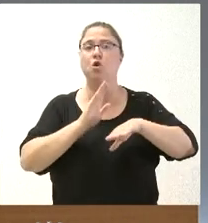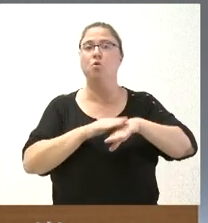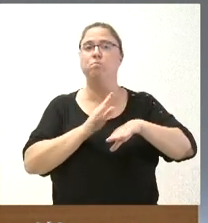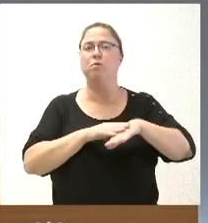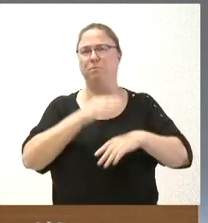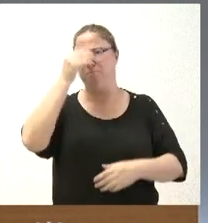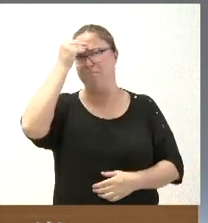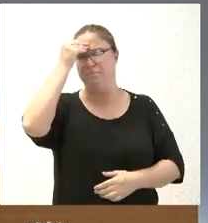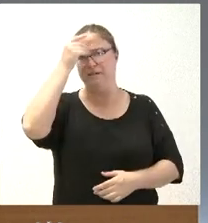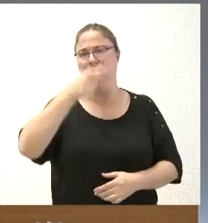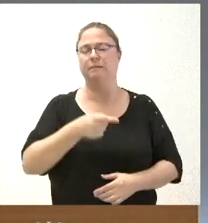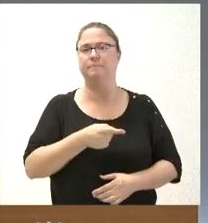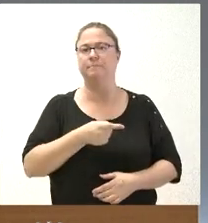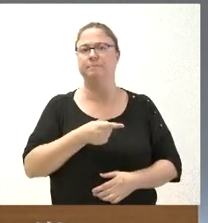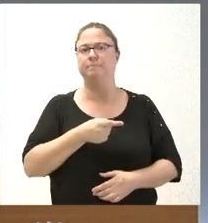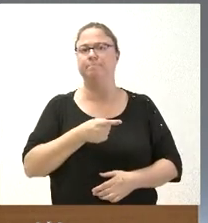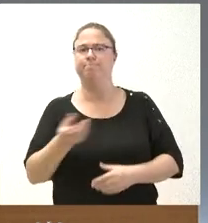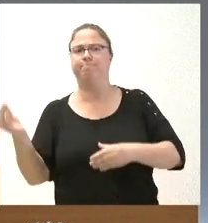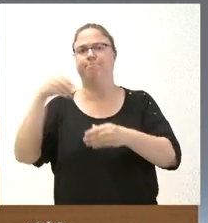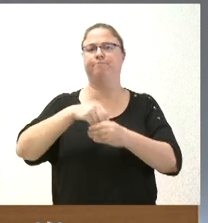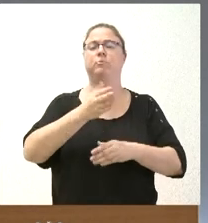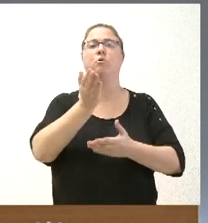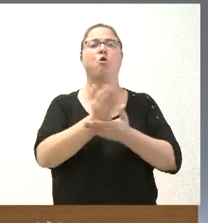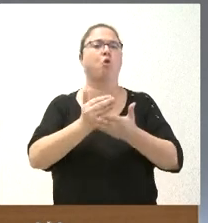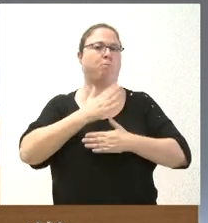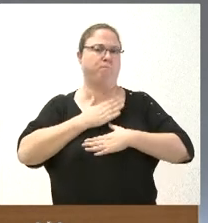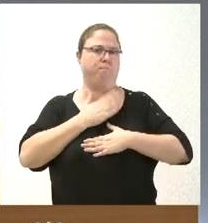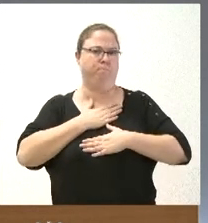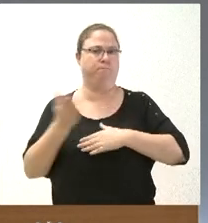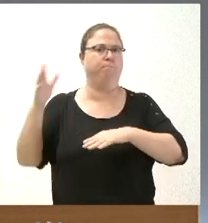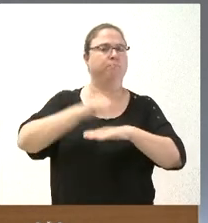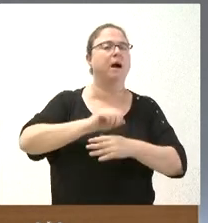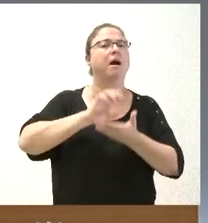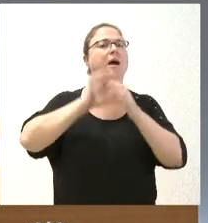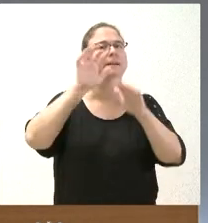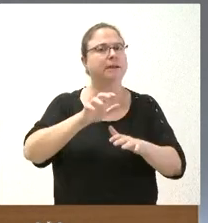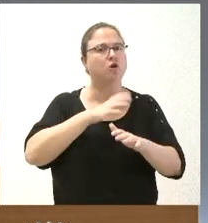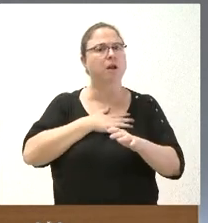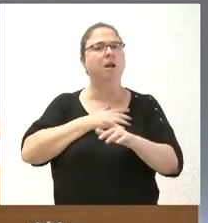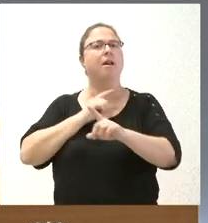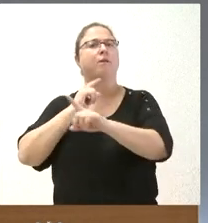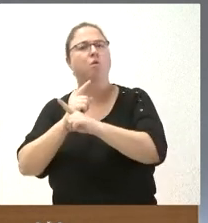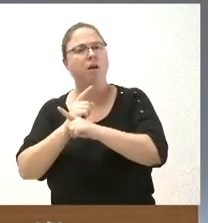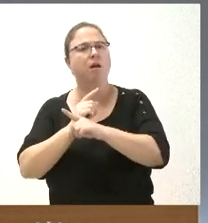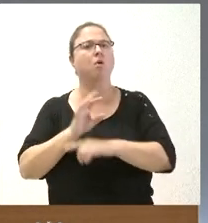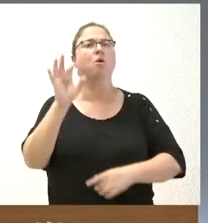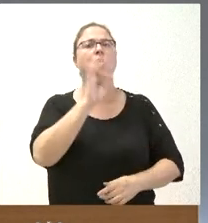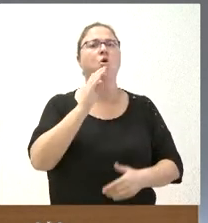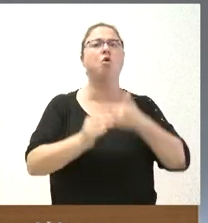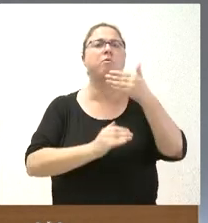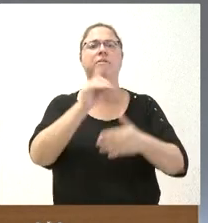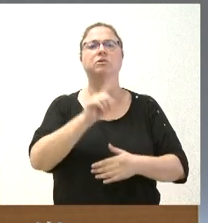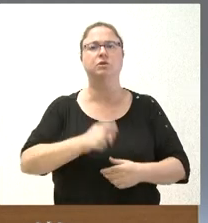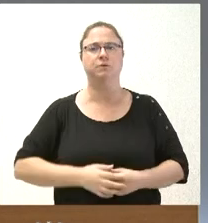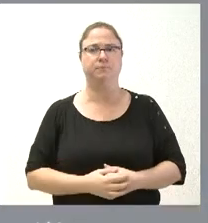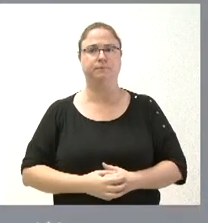se consideraba que invadía competencias autonómicas, Castielón se plantea recurrir o unirse a este proceso judicial.